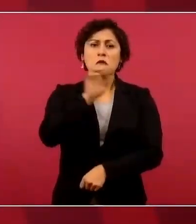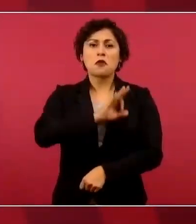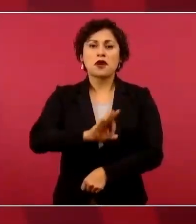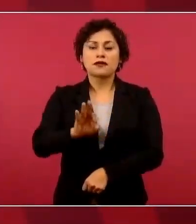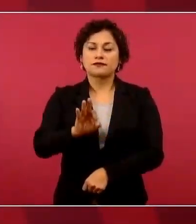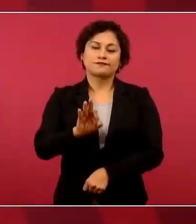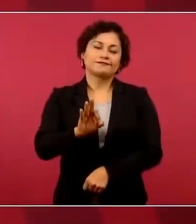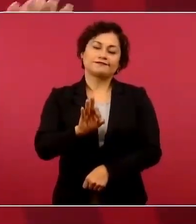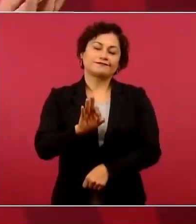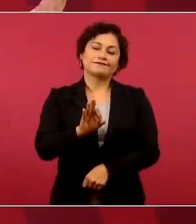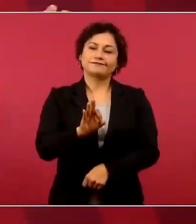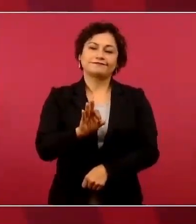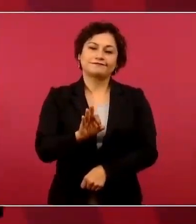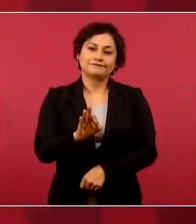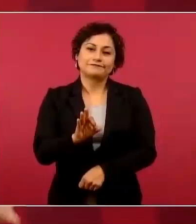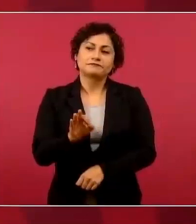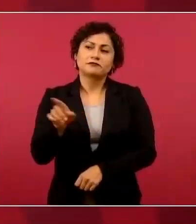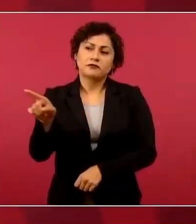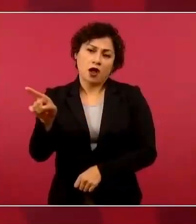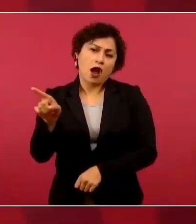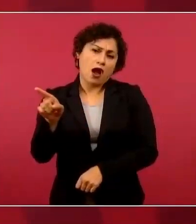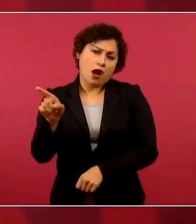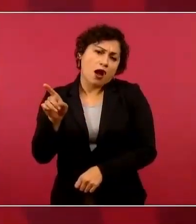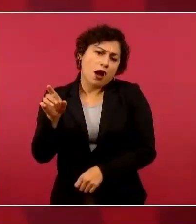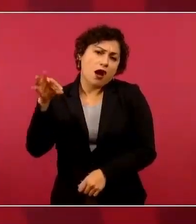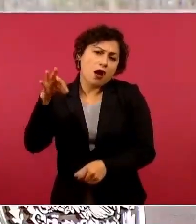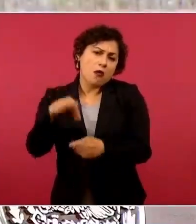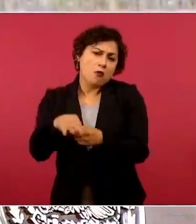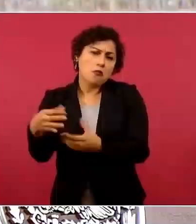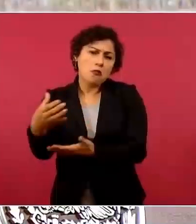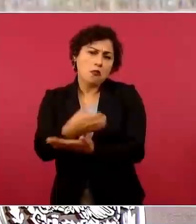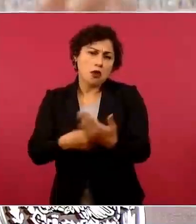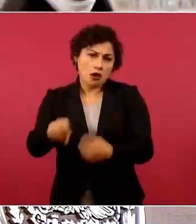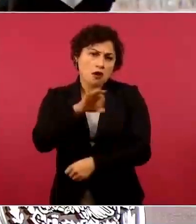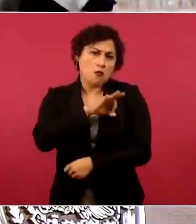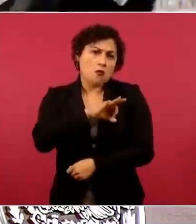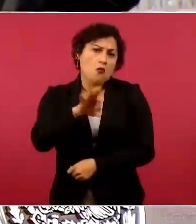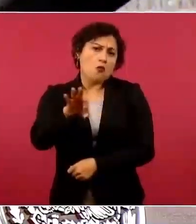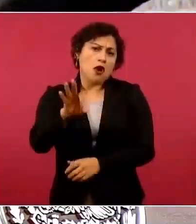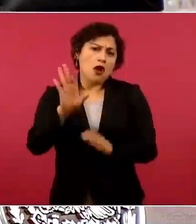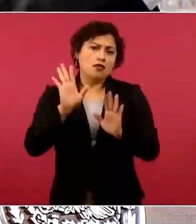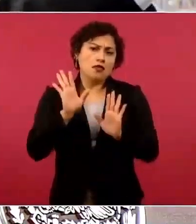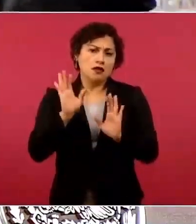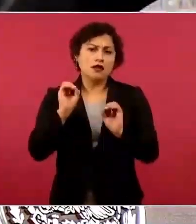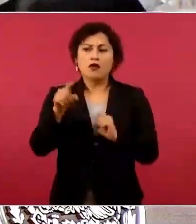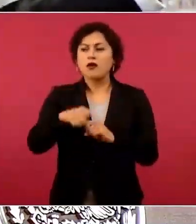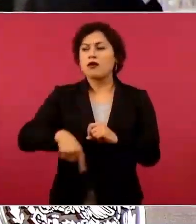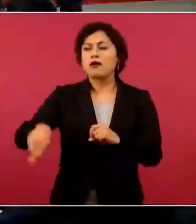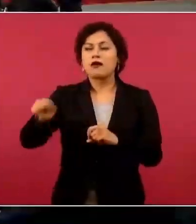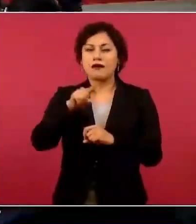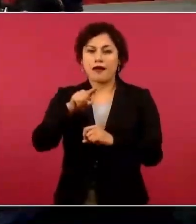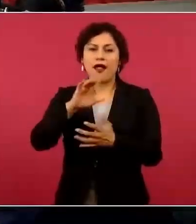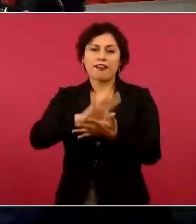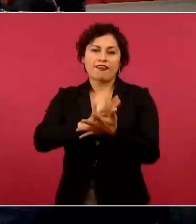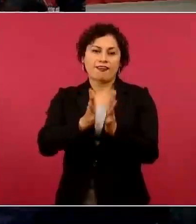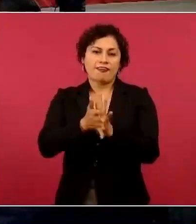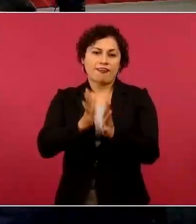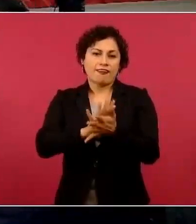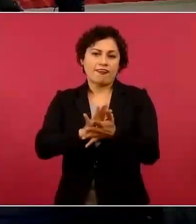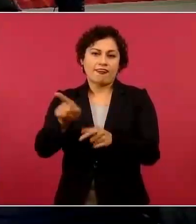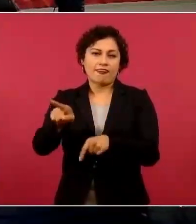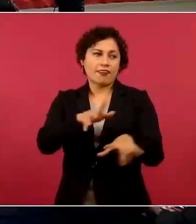Sí, ese puede ganar o lo pueden hacer ganar con una campaña